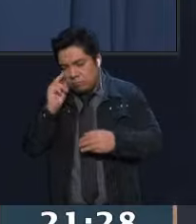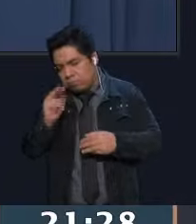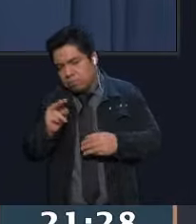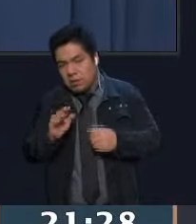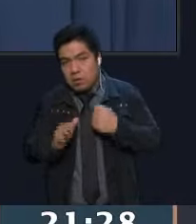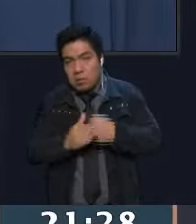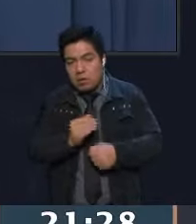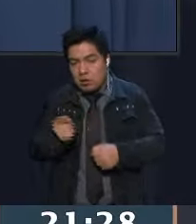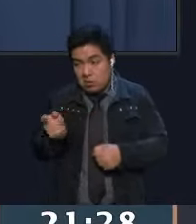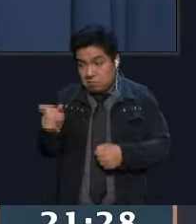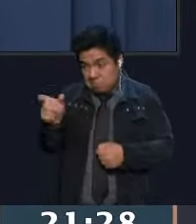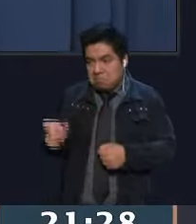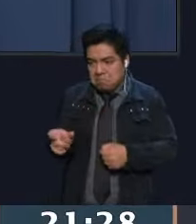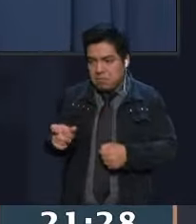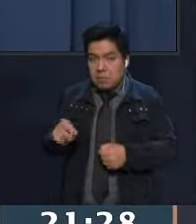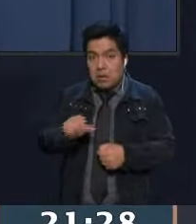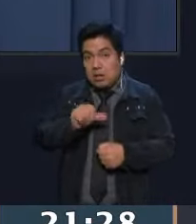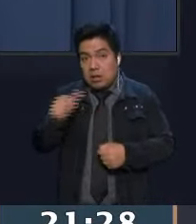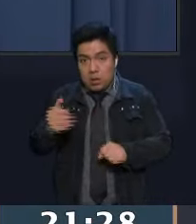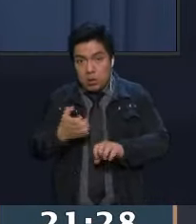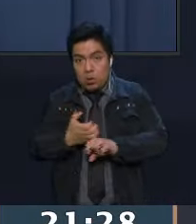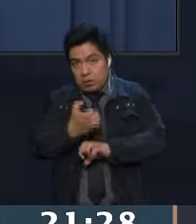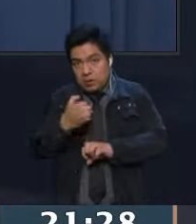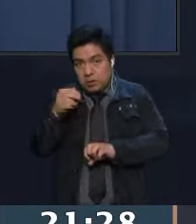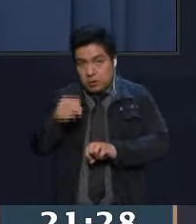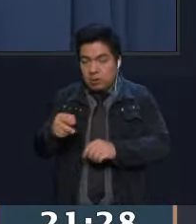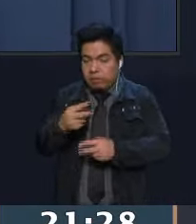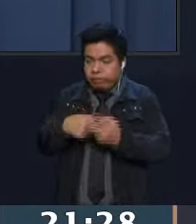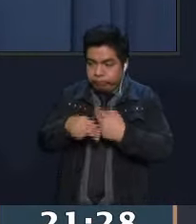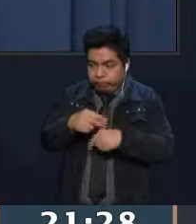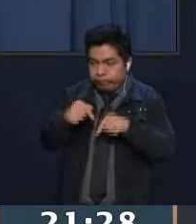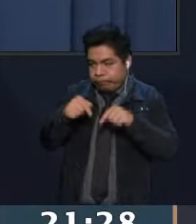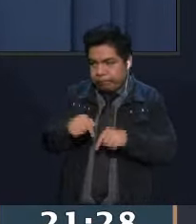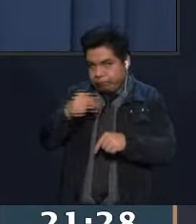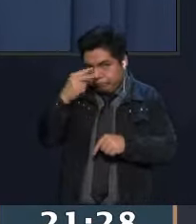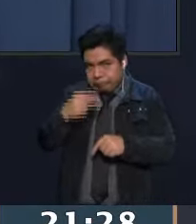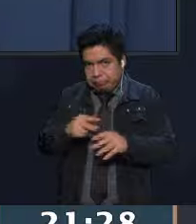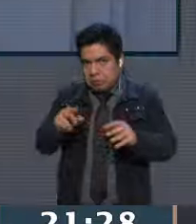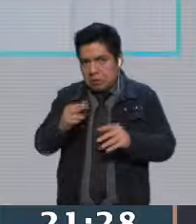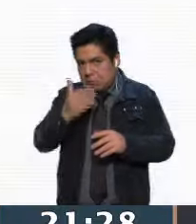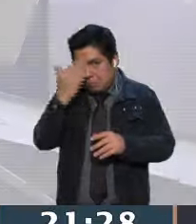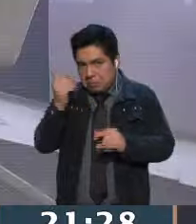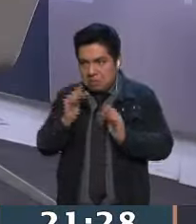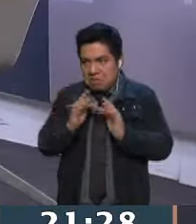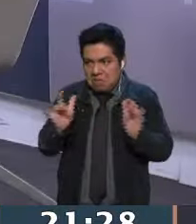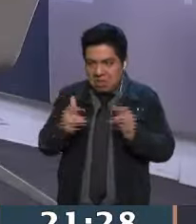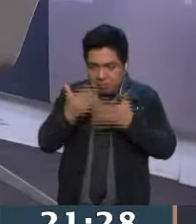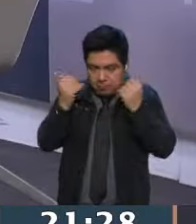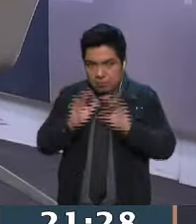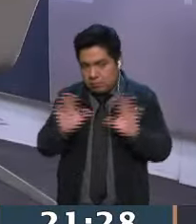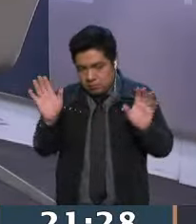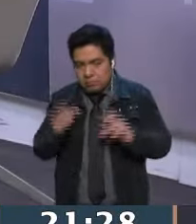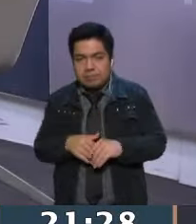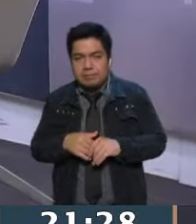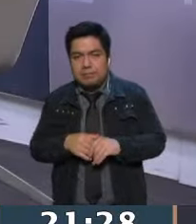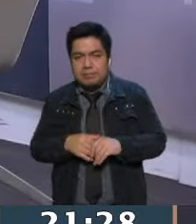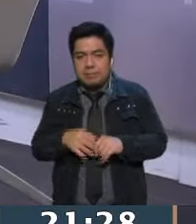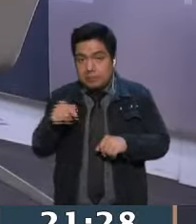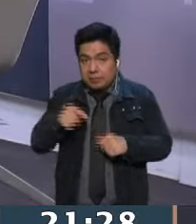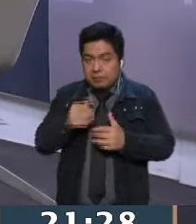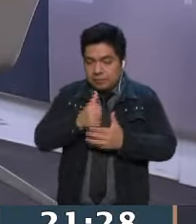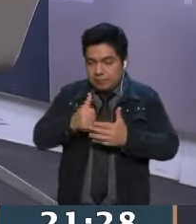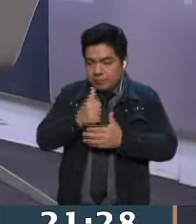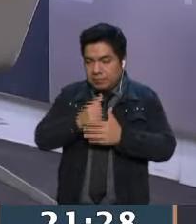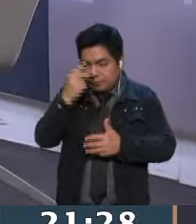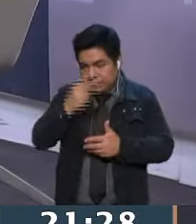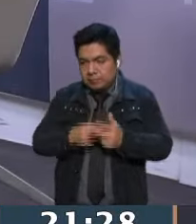él mismo es una persona que vino de otro estado del país, no sé si de infancia, juventud, no tengo idea, pero que vino a la Ciudad de